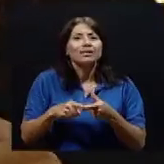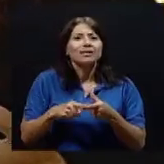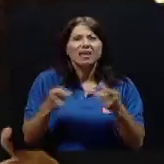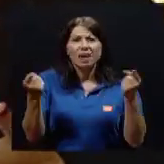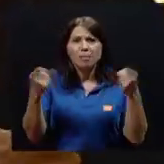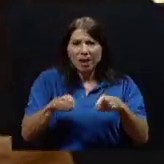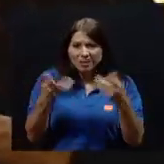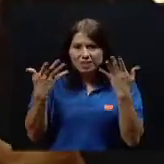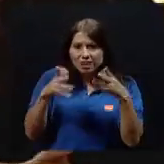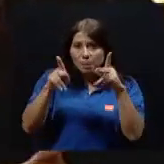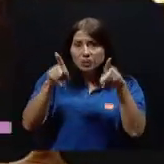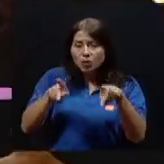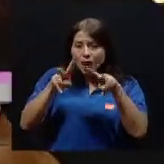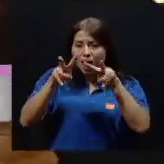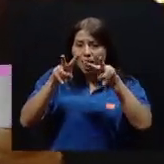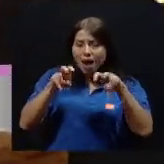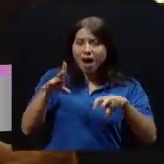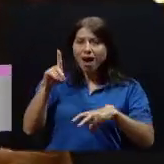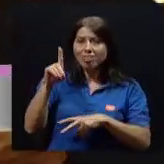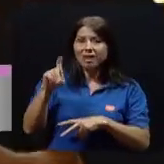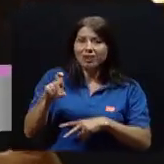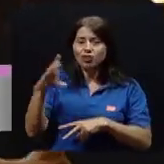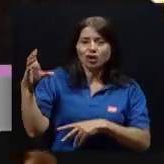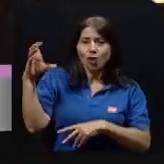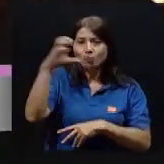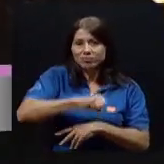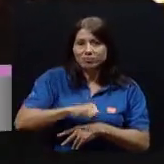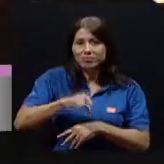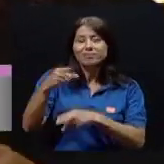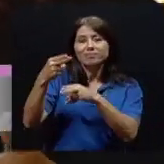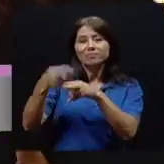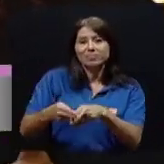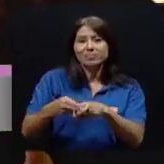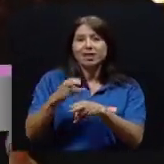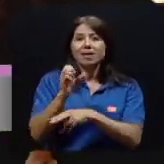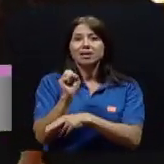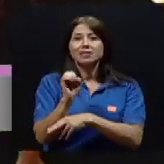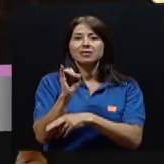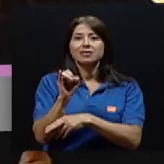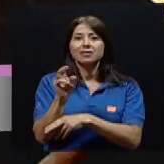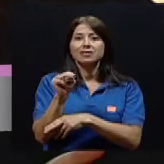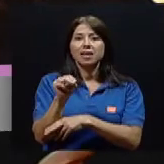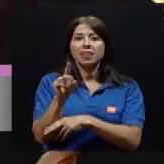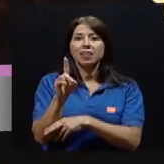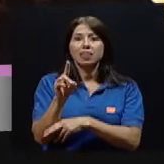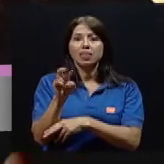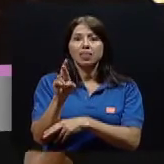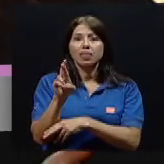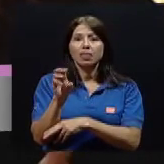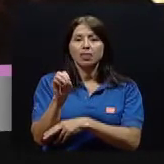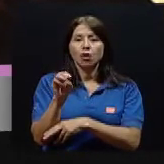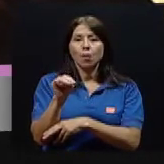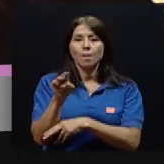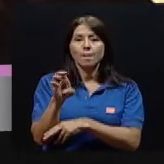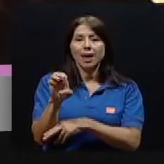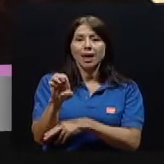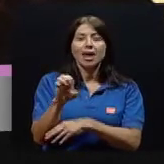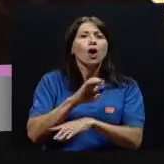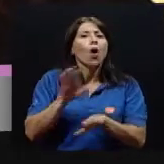le diagnostica el síndrome? ¿Y qué podríamos decirle para que pueda controlarlo o mejorarlo, mejorar